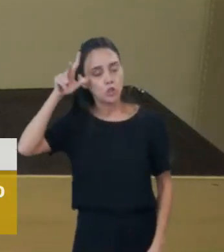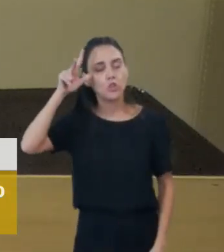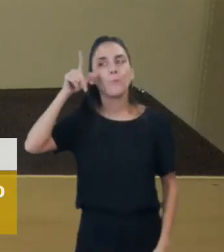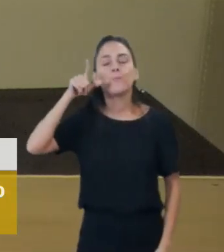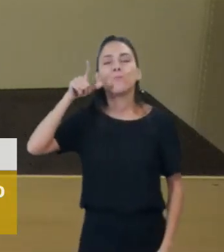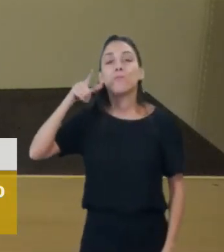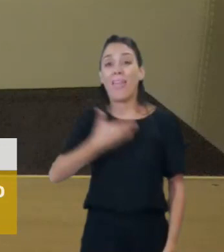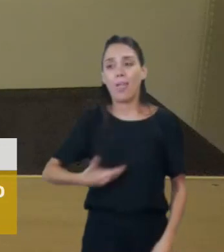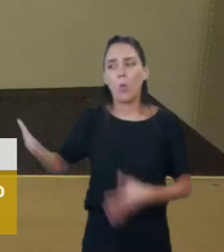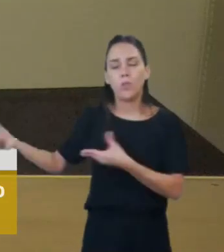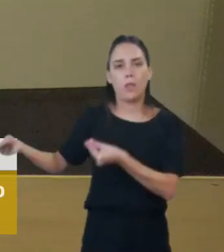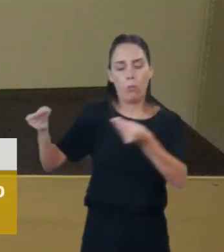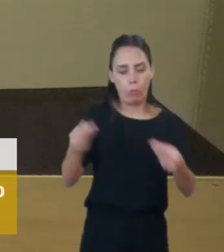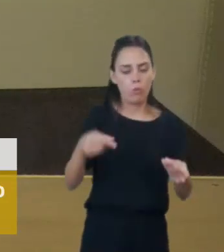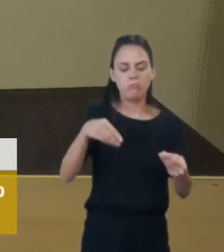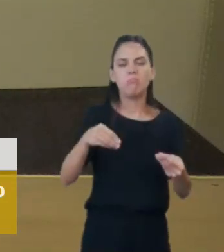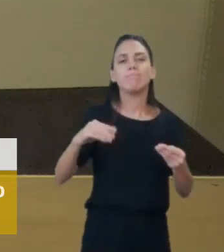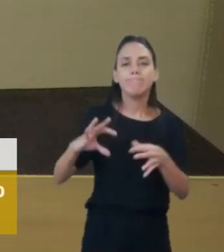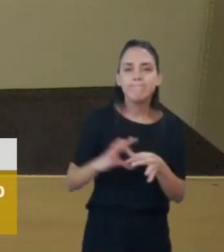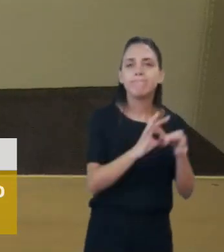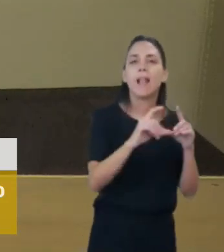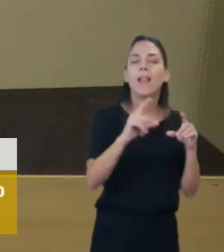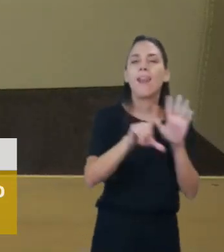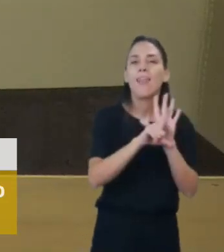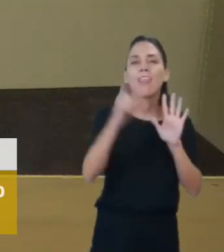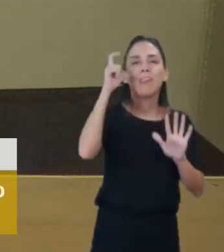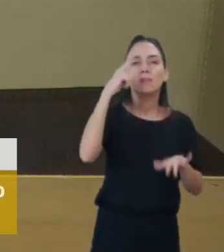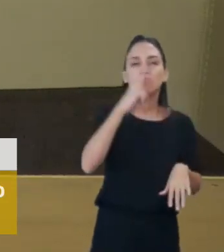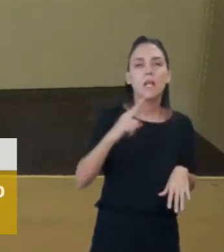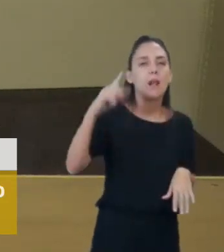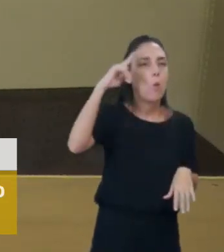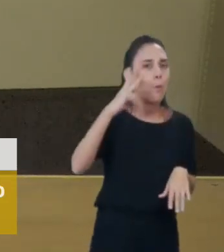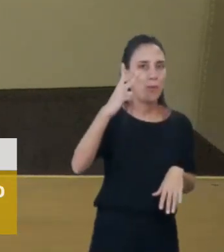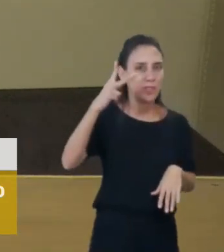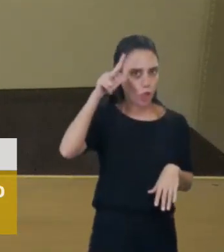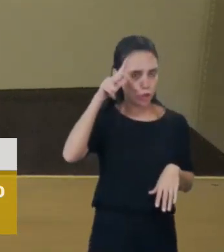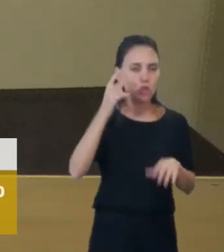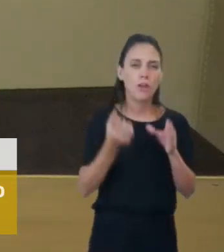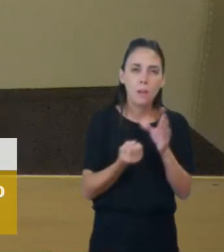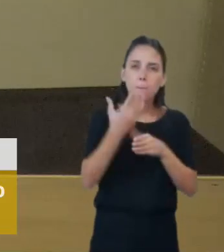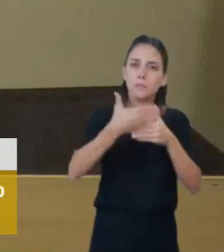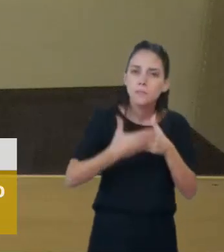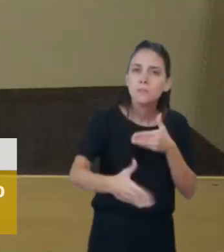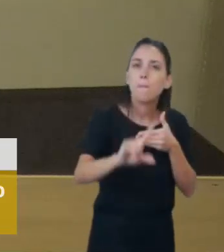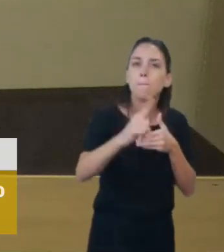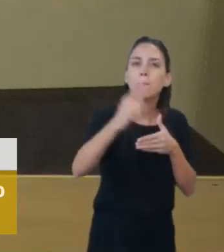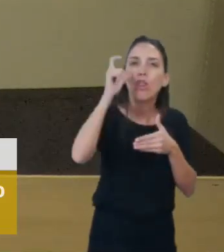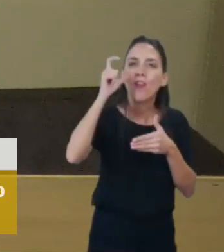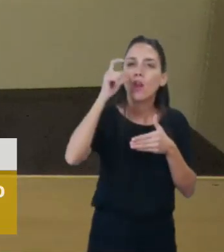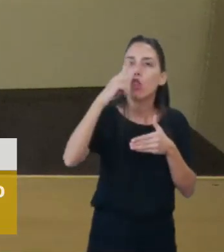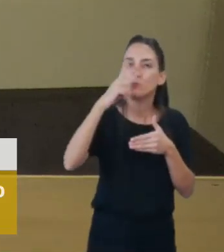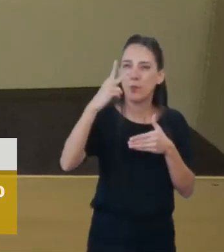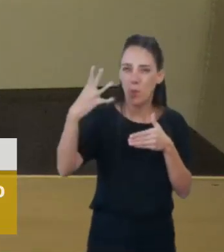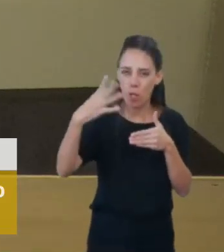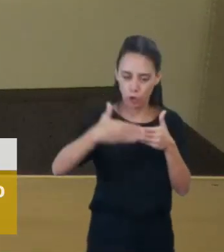a la ley 10.928, que tenía entrada en vigencia el 1 de enero del 2024, y